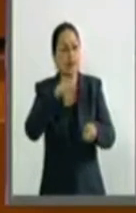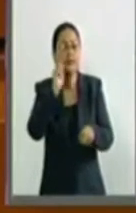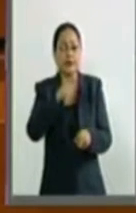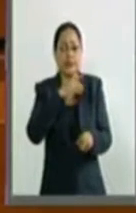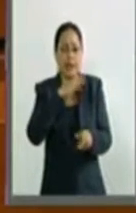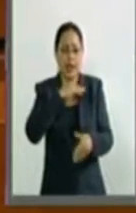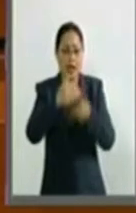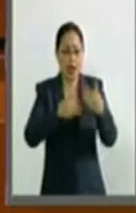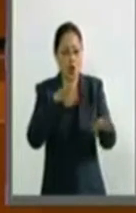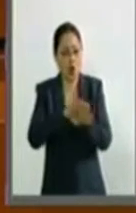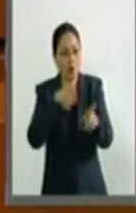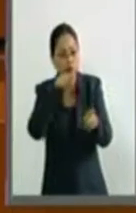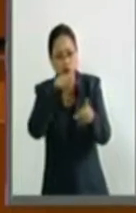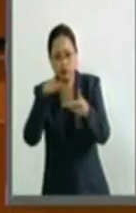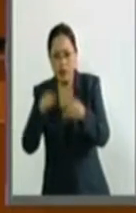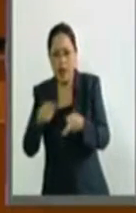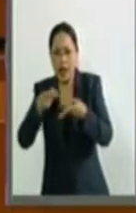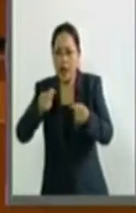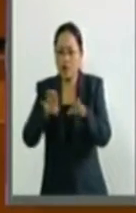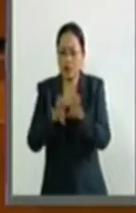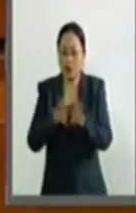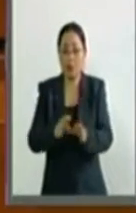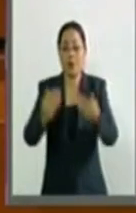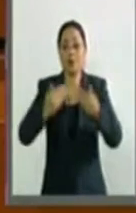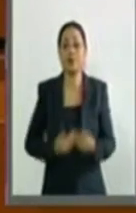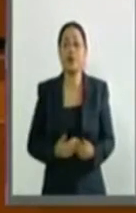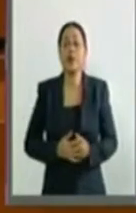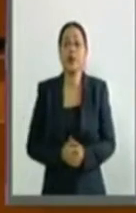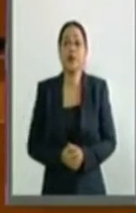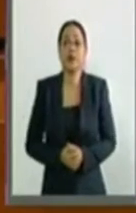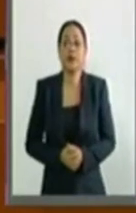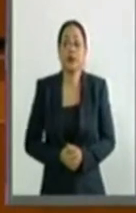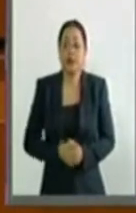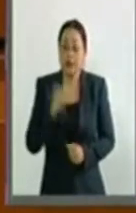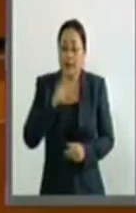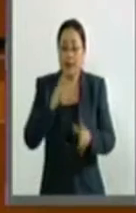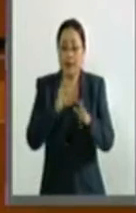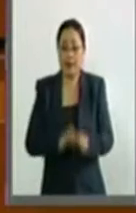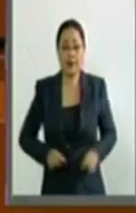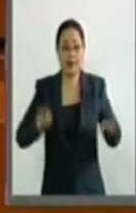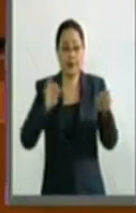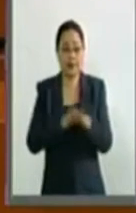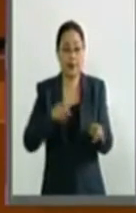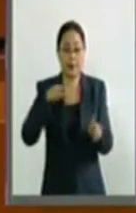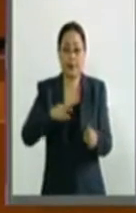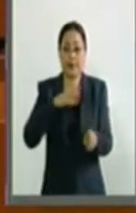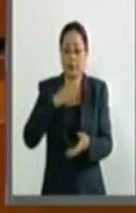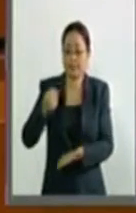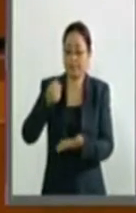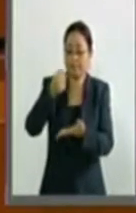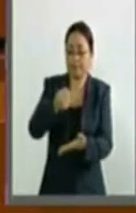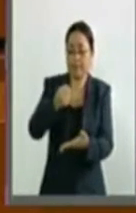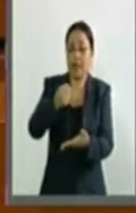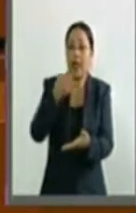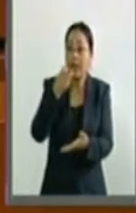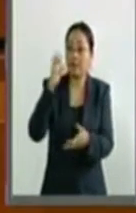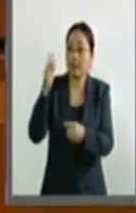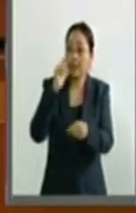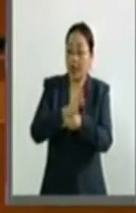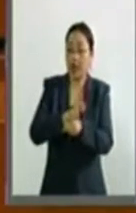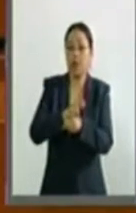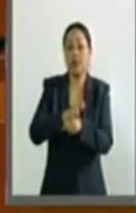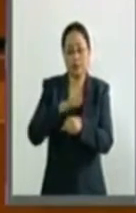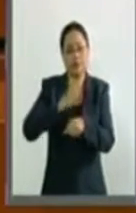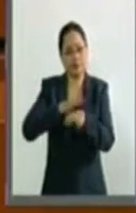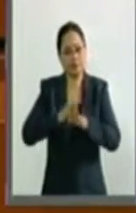en su destino. Y si bien resulta fundamentar el uso racional de los recursos federales, es mayor